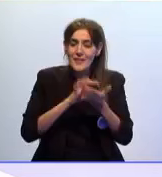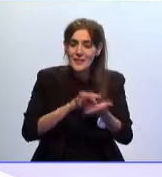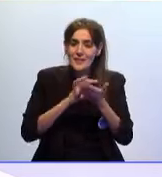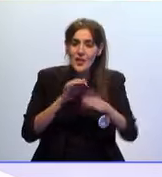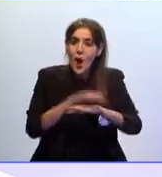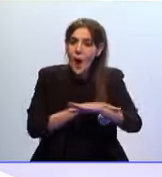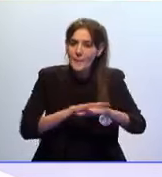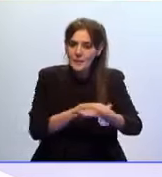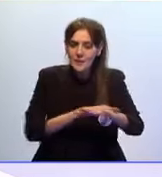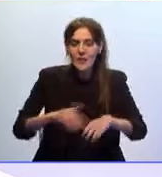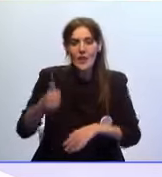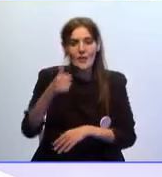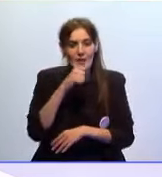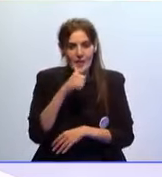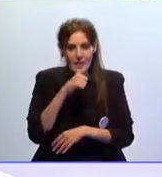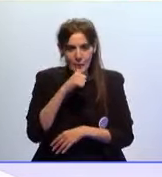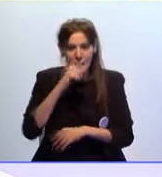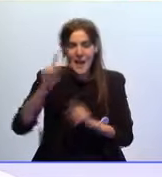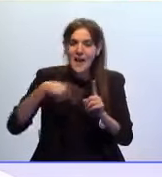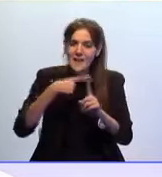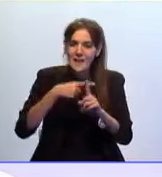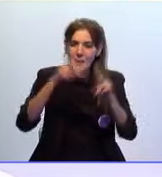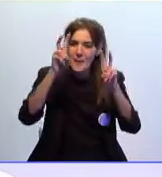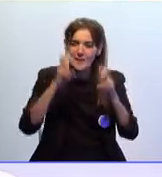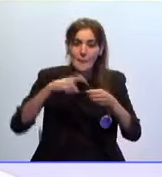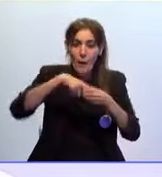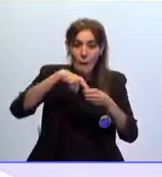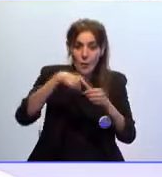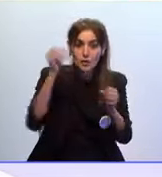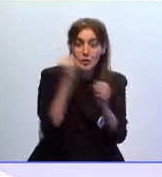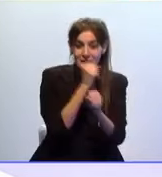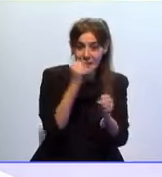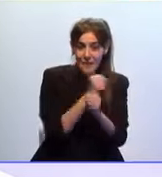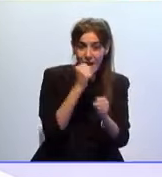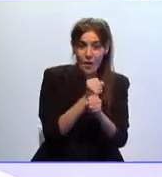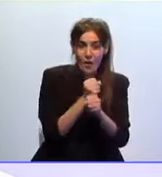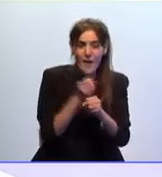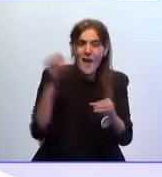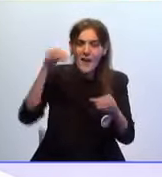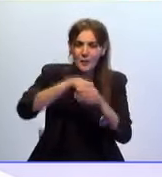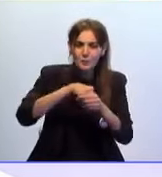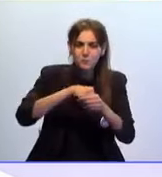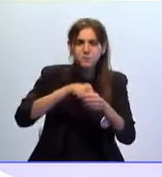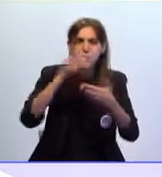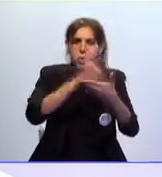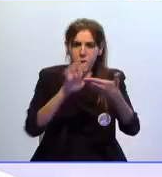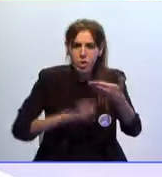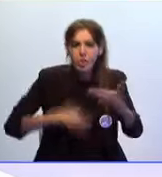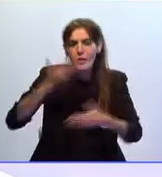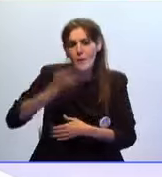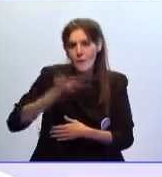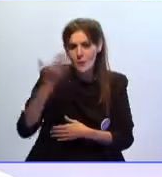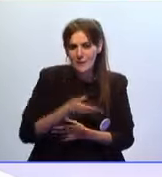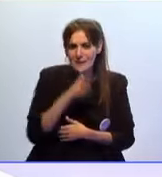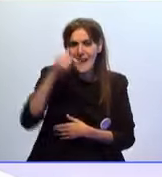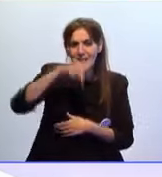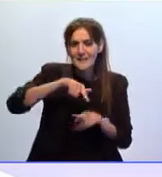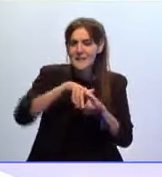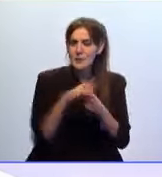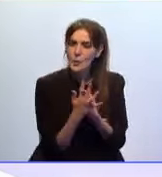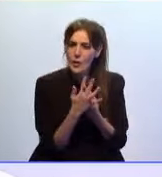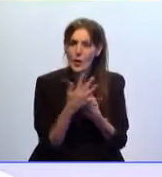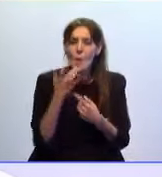administrativos de la ciudad y sobre la relación de puestos de trabajo, incorporando las alegaciones estimadas. En este caso,